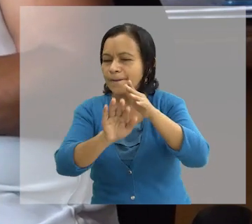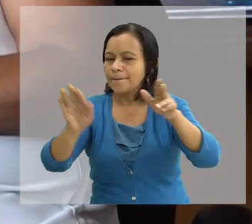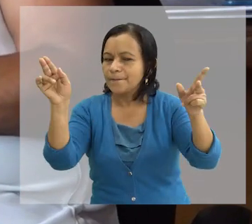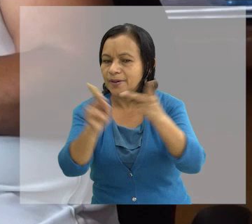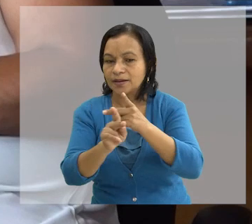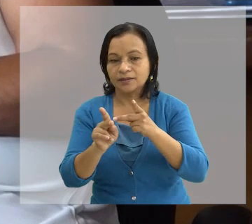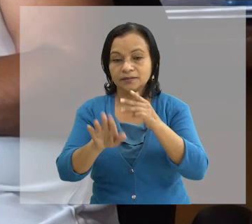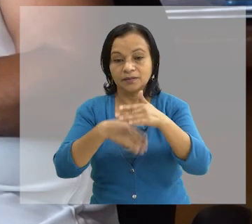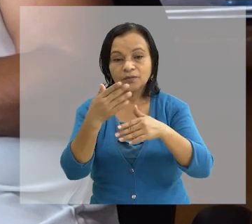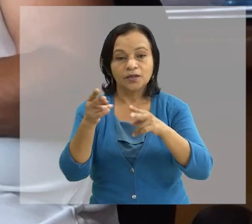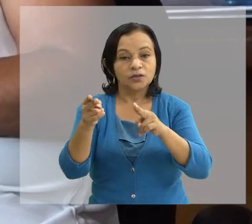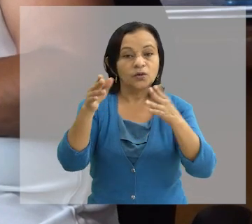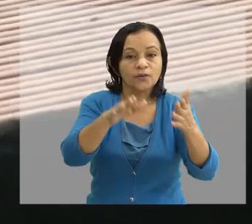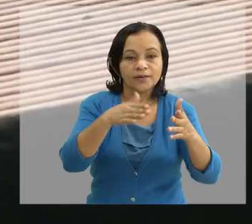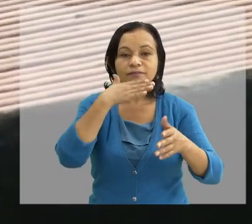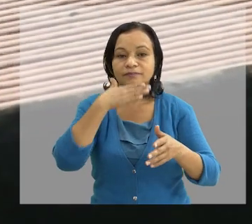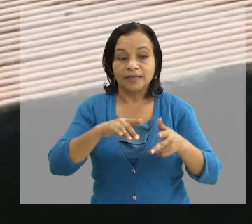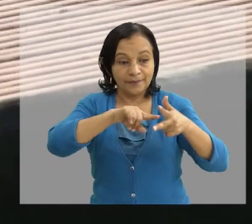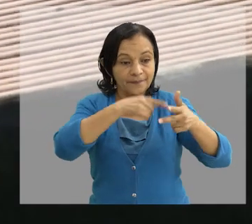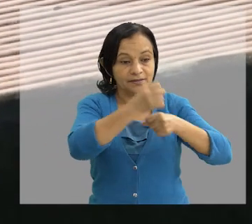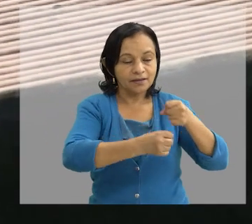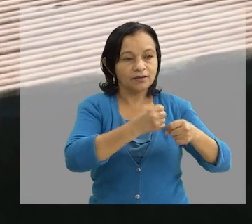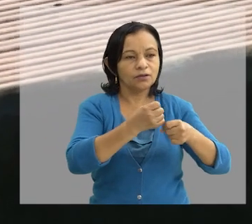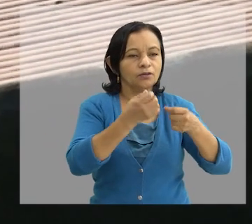noviembre y diciembre, inicio y final de año